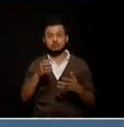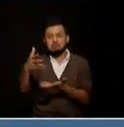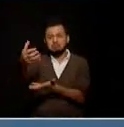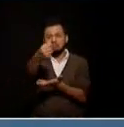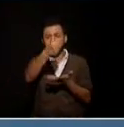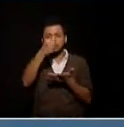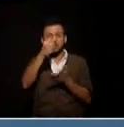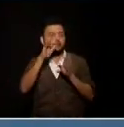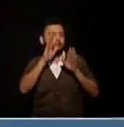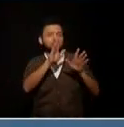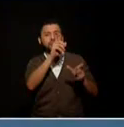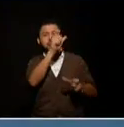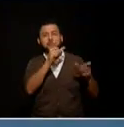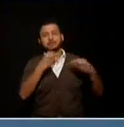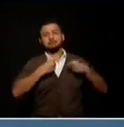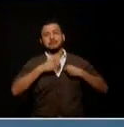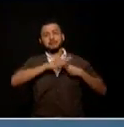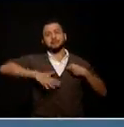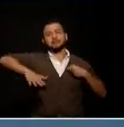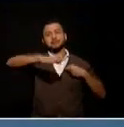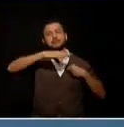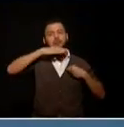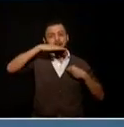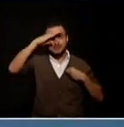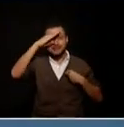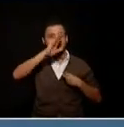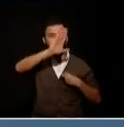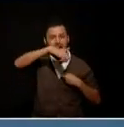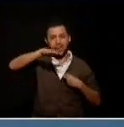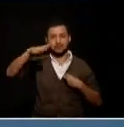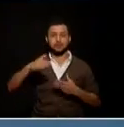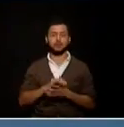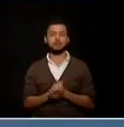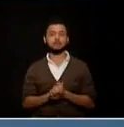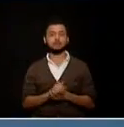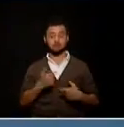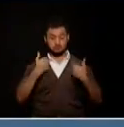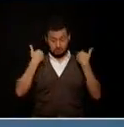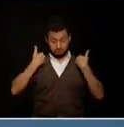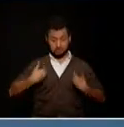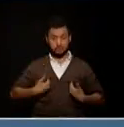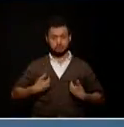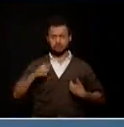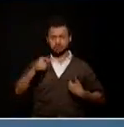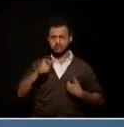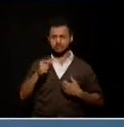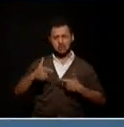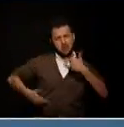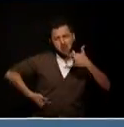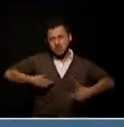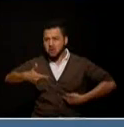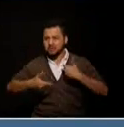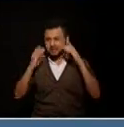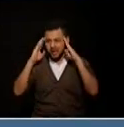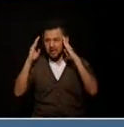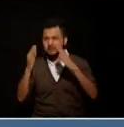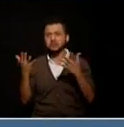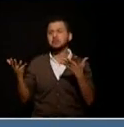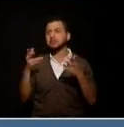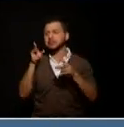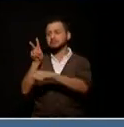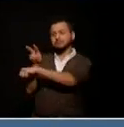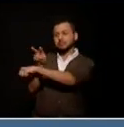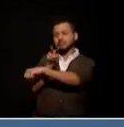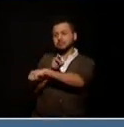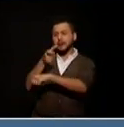totalidad de acuerdo a la norma a las familias seré un defensor vehemente contundente de la protección de los recursos